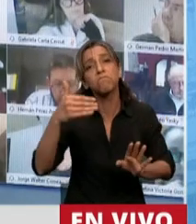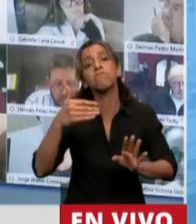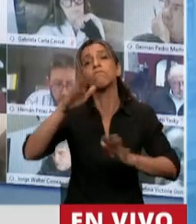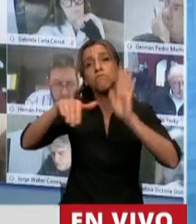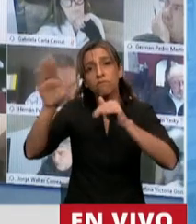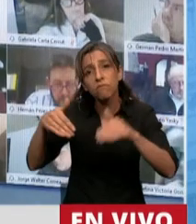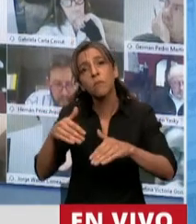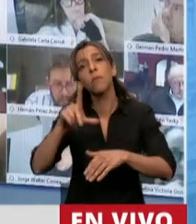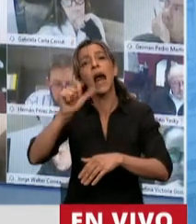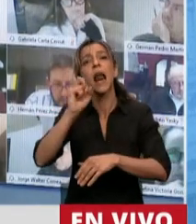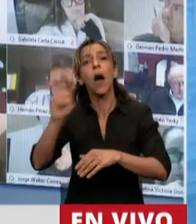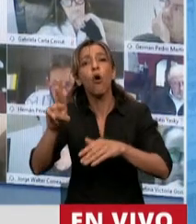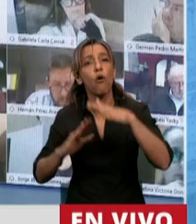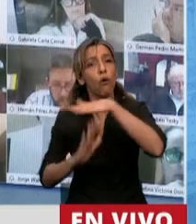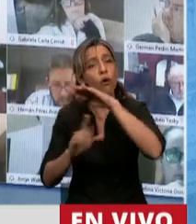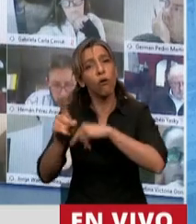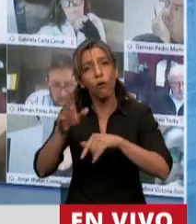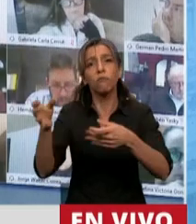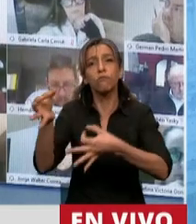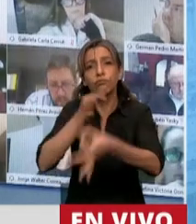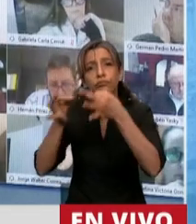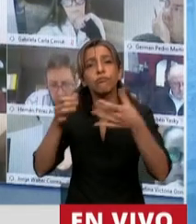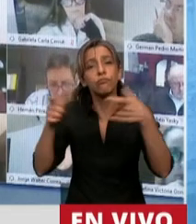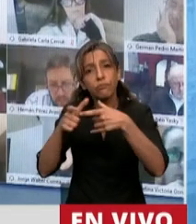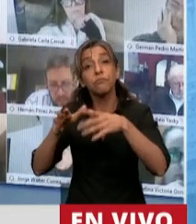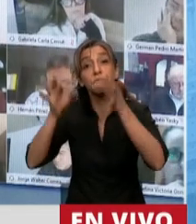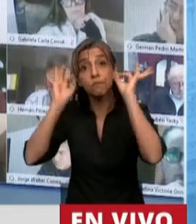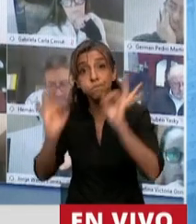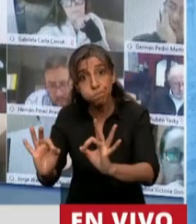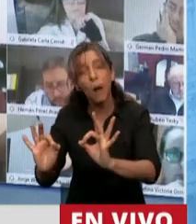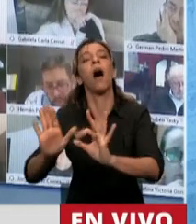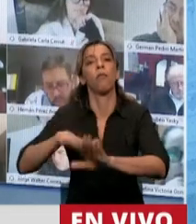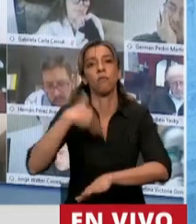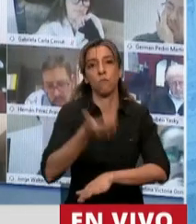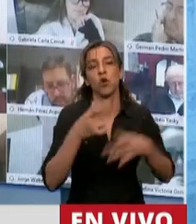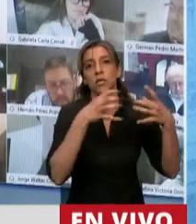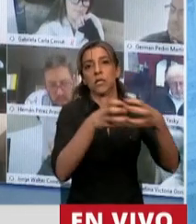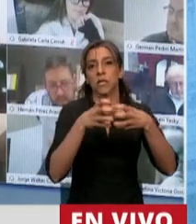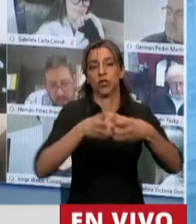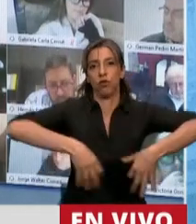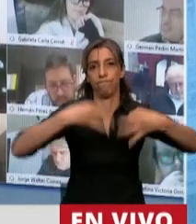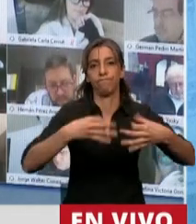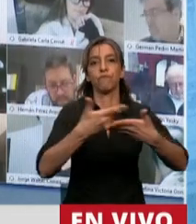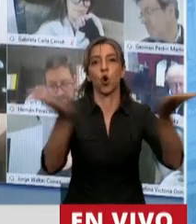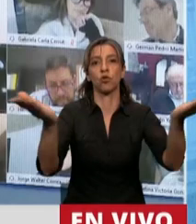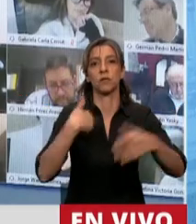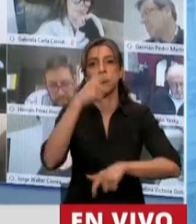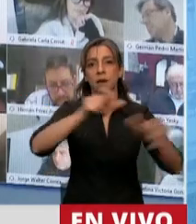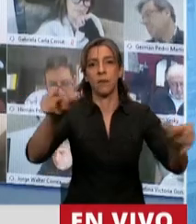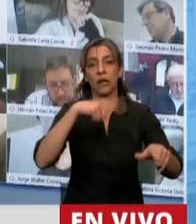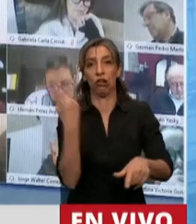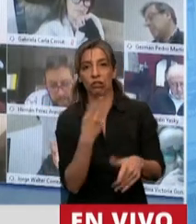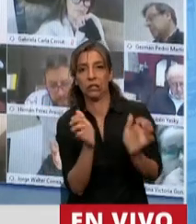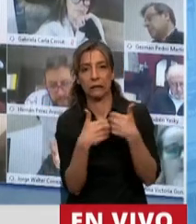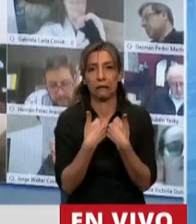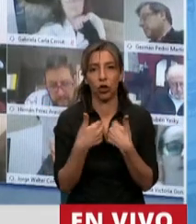conversemos todo lo que haya que conversar y sesionemos como corresponde, de cara a la gente, sin escondernos en ningún lado,